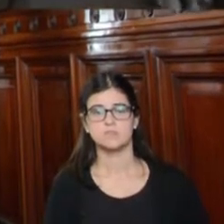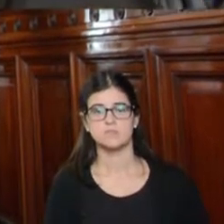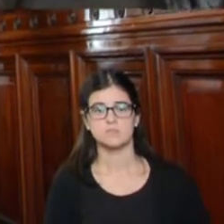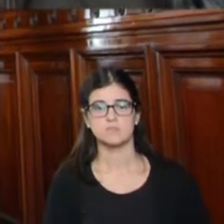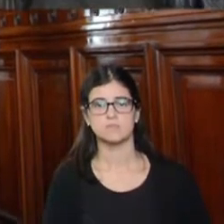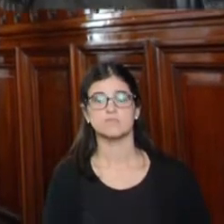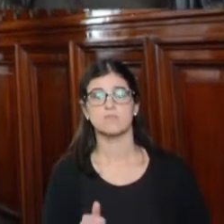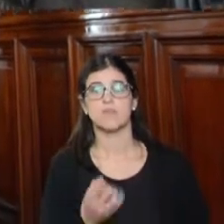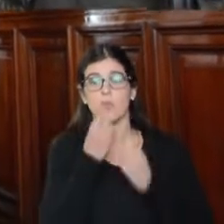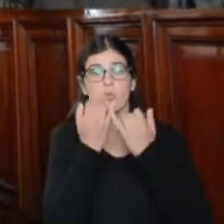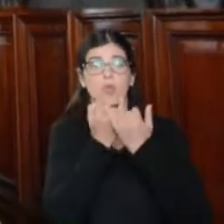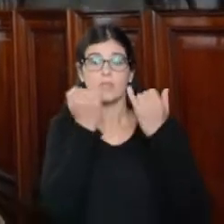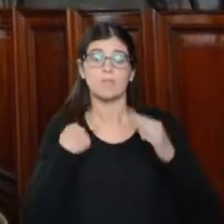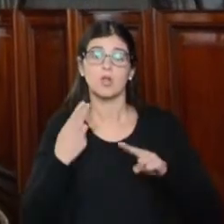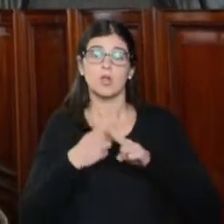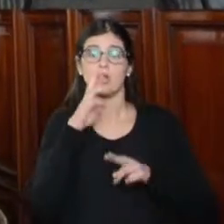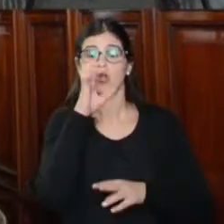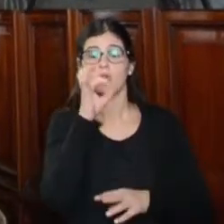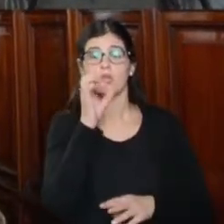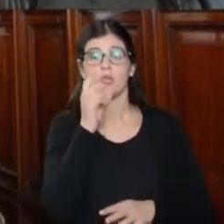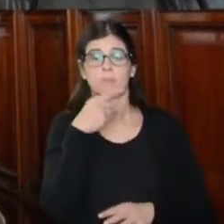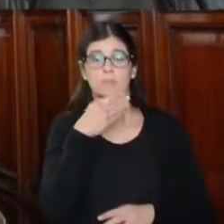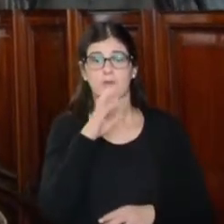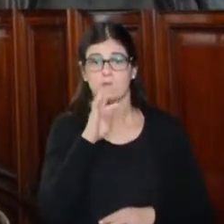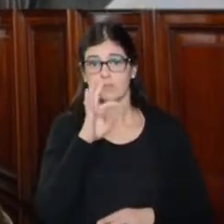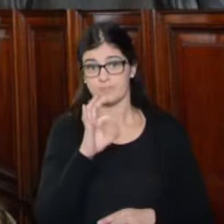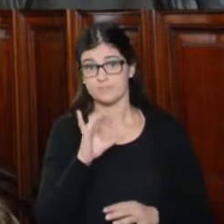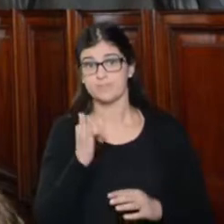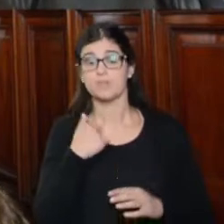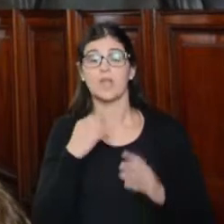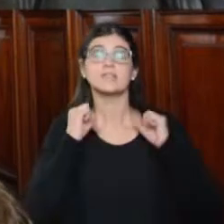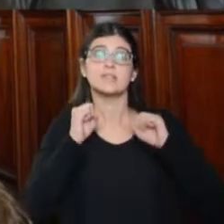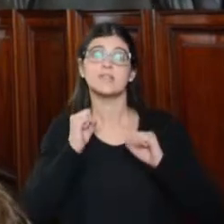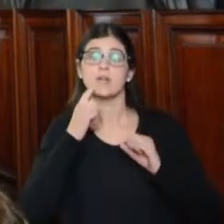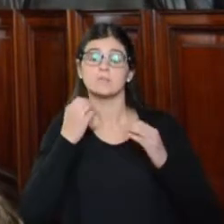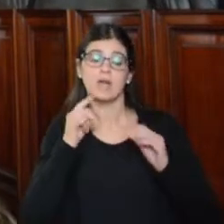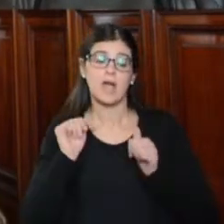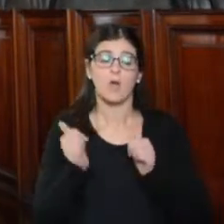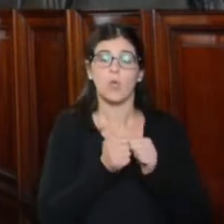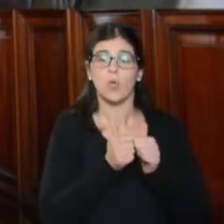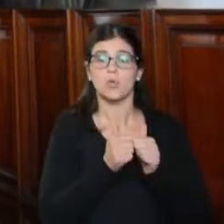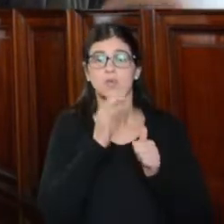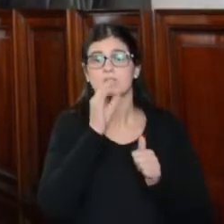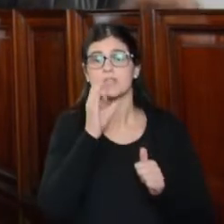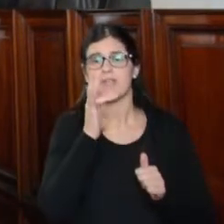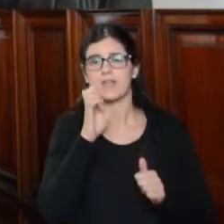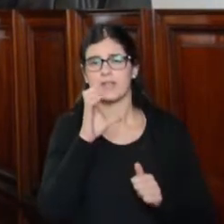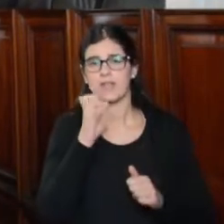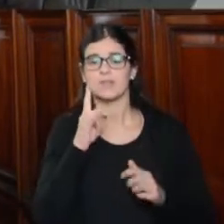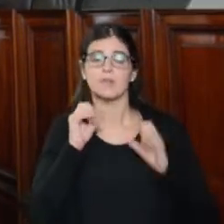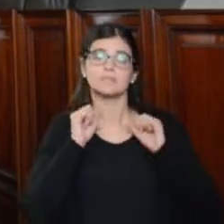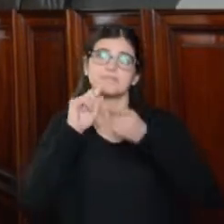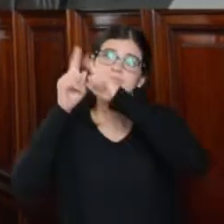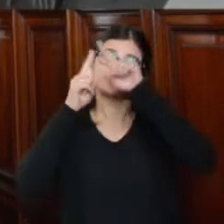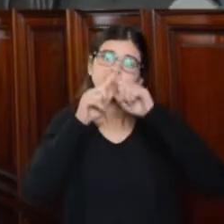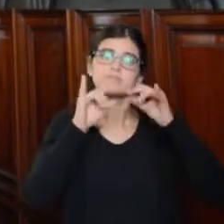Hola, buenos días. Mi nombre es Roberto Varadel. Soy Secretario General Adjunto de CETER y Secretario de Relaciones